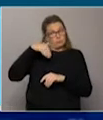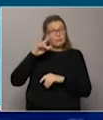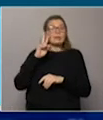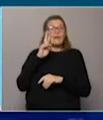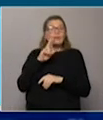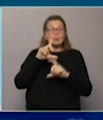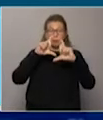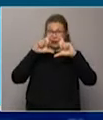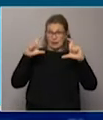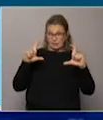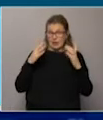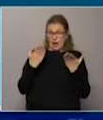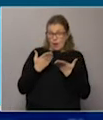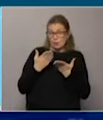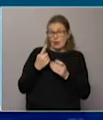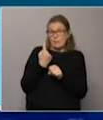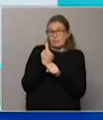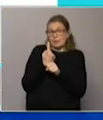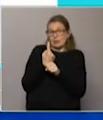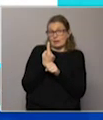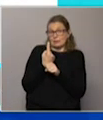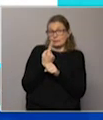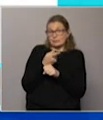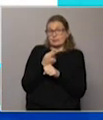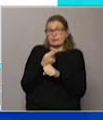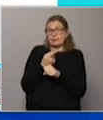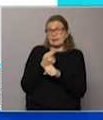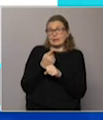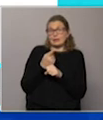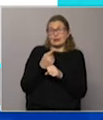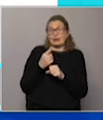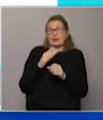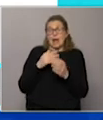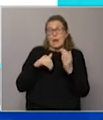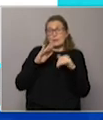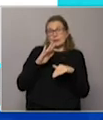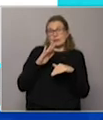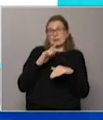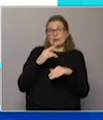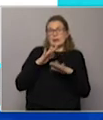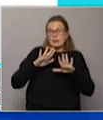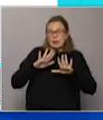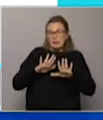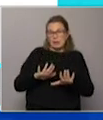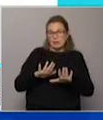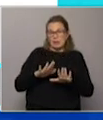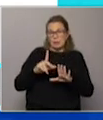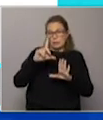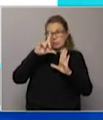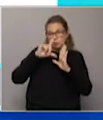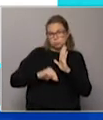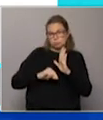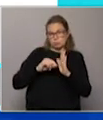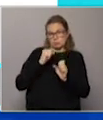viendo en la otra gráfica es justamente la primera parte de ese concepto de esta inflación, que es la parte del estancamiento o de la caída de la